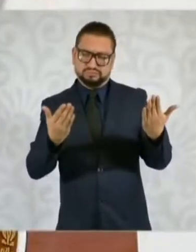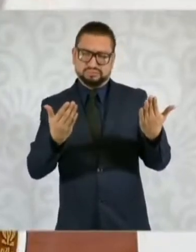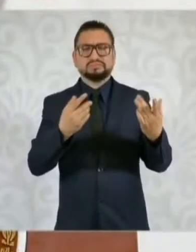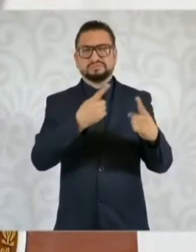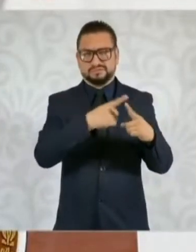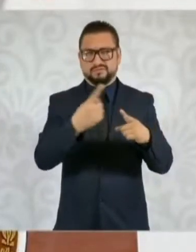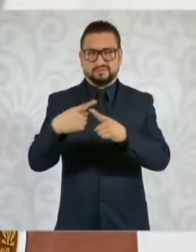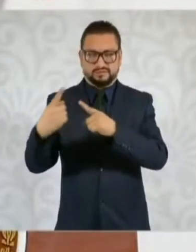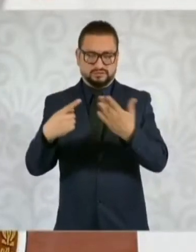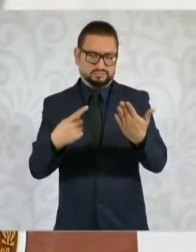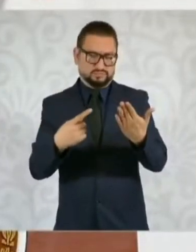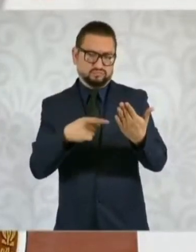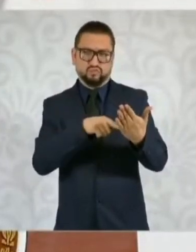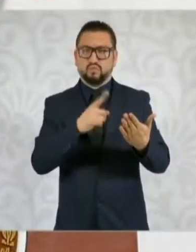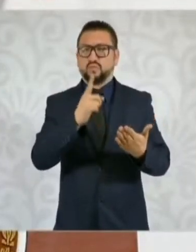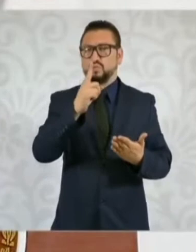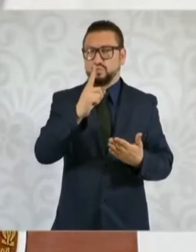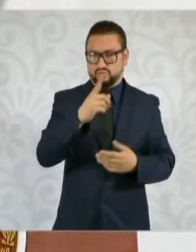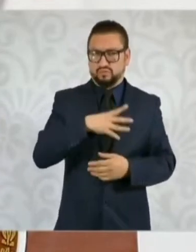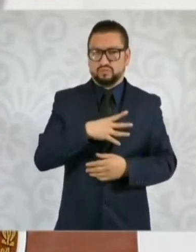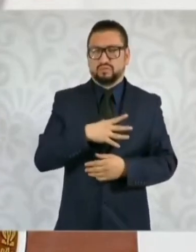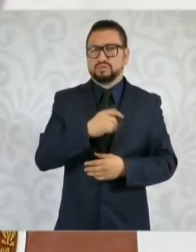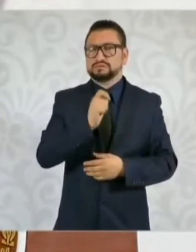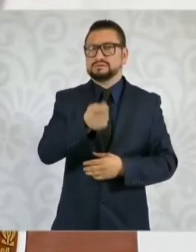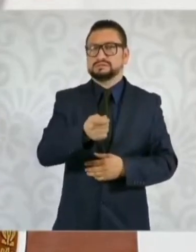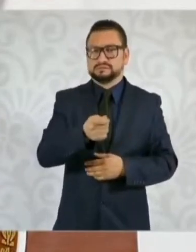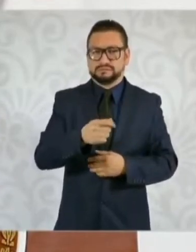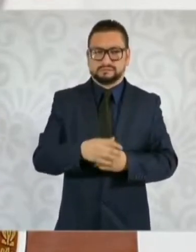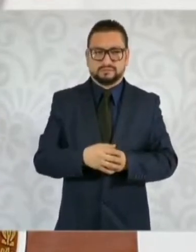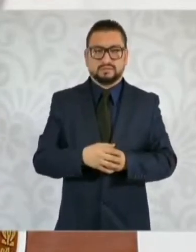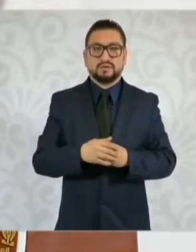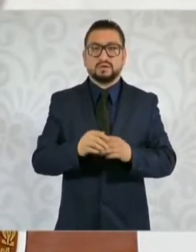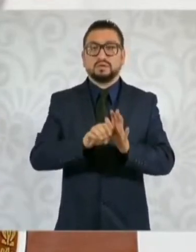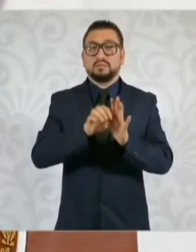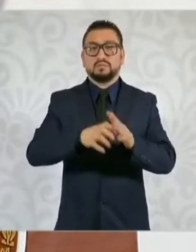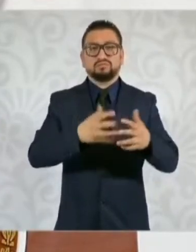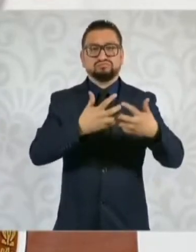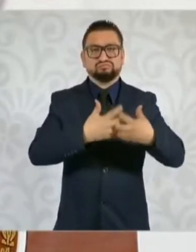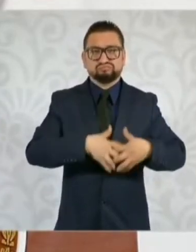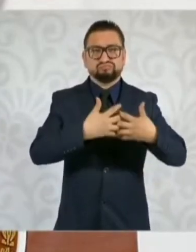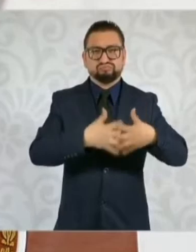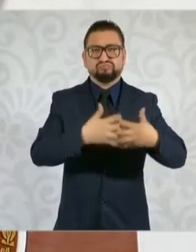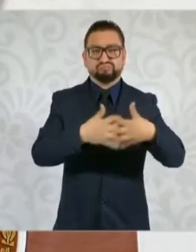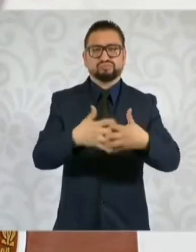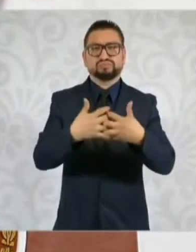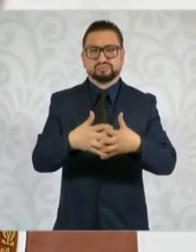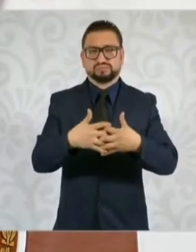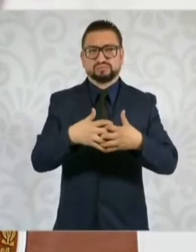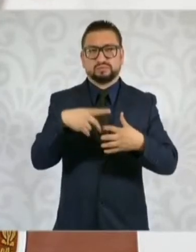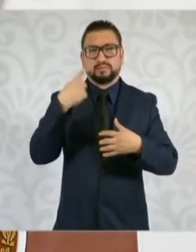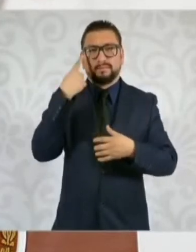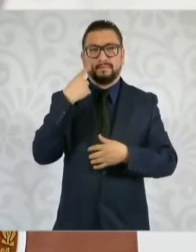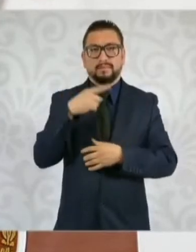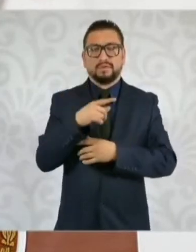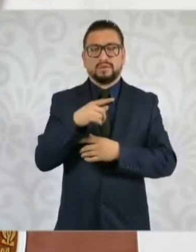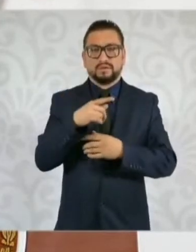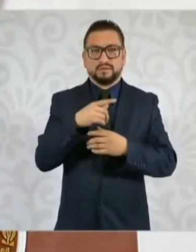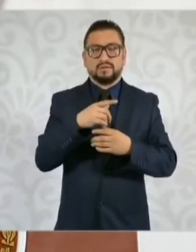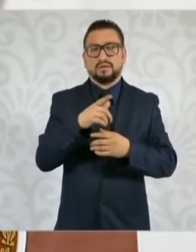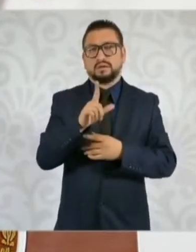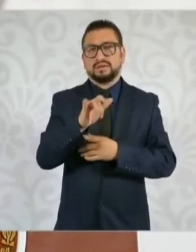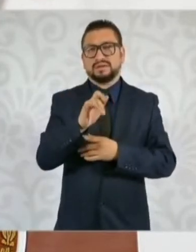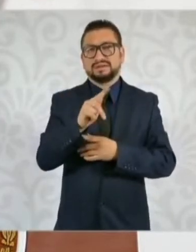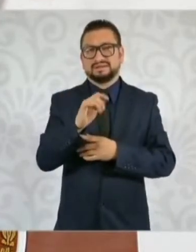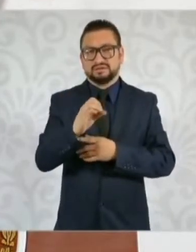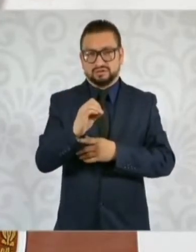Uno tiene que ver con cadena de producción de litio, que es un